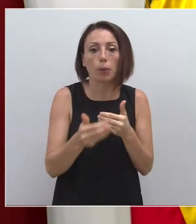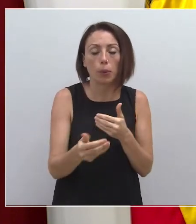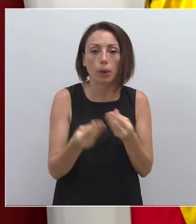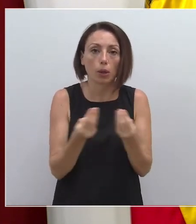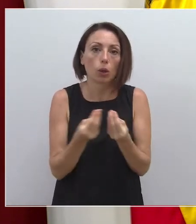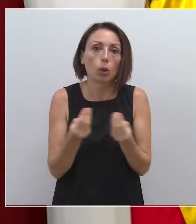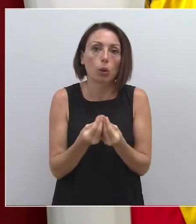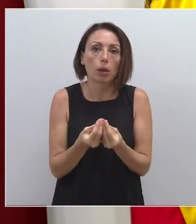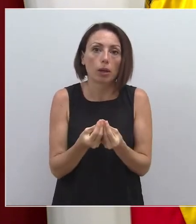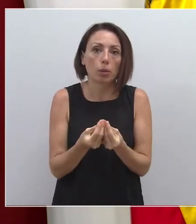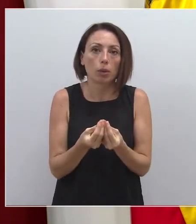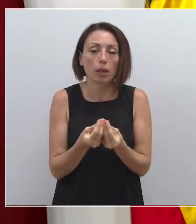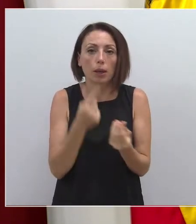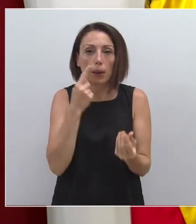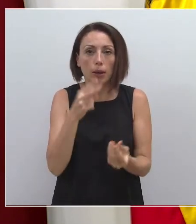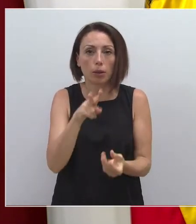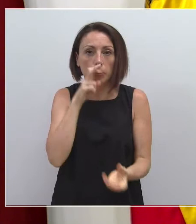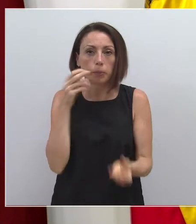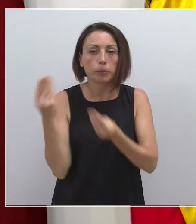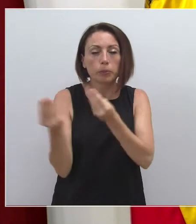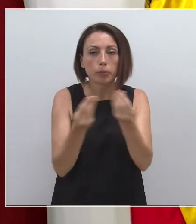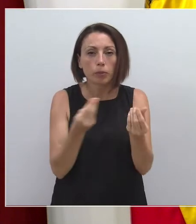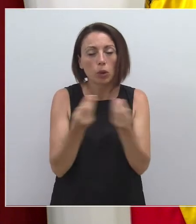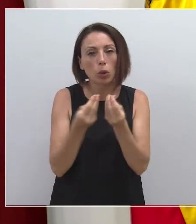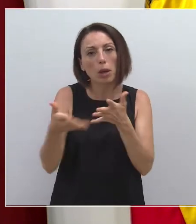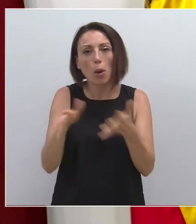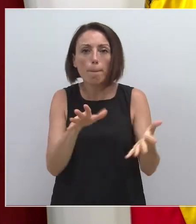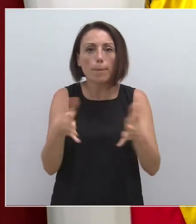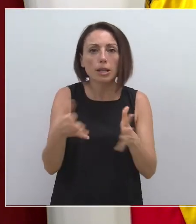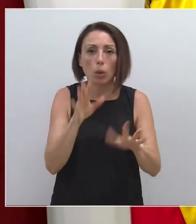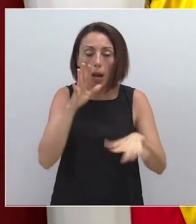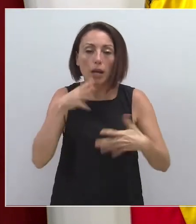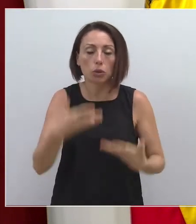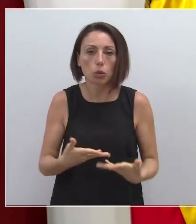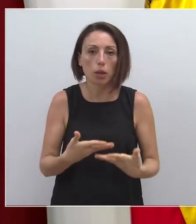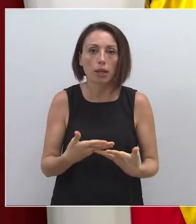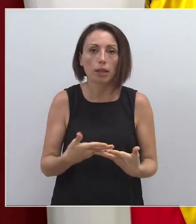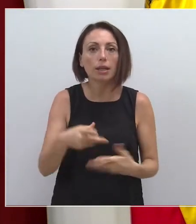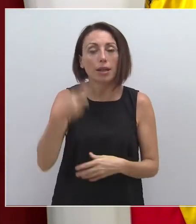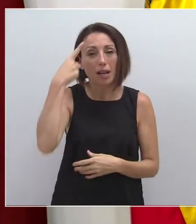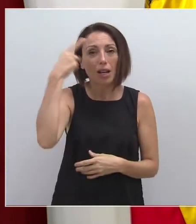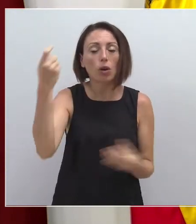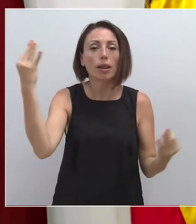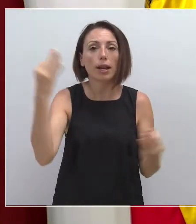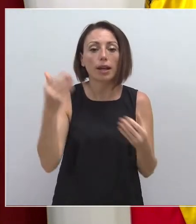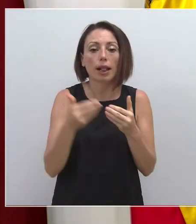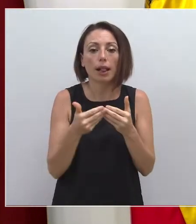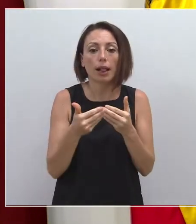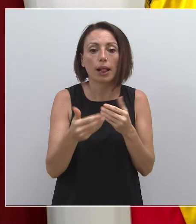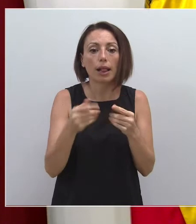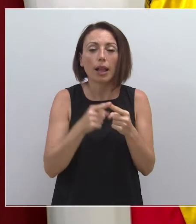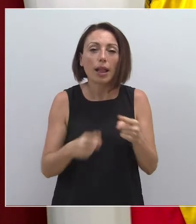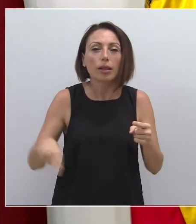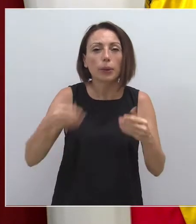se mueva entre las cifras que estamos teniendo estos días. Y recordarles que cualquier ciclo de